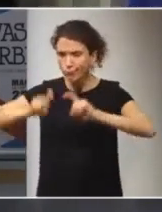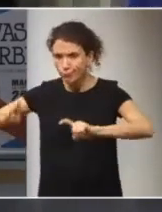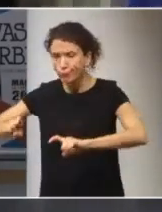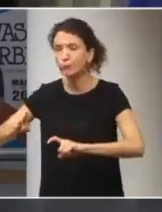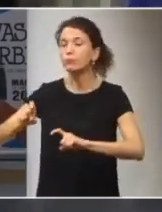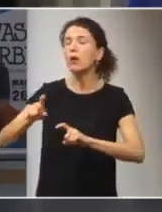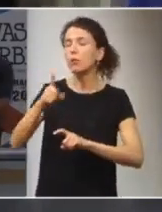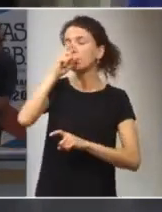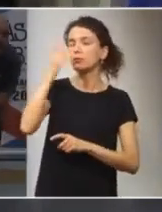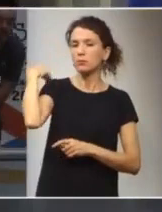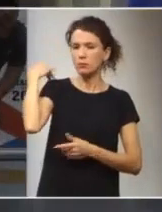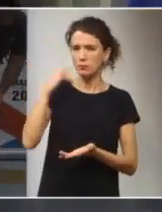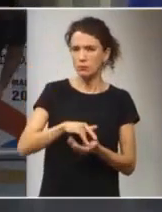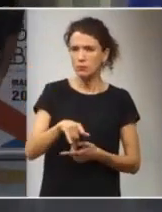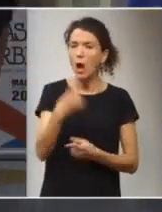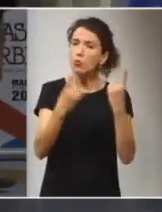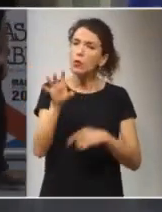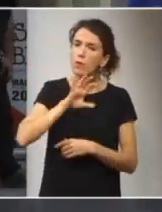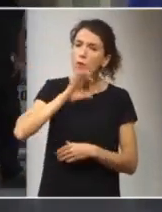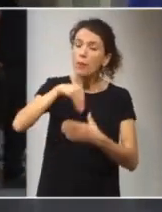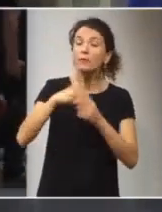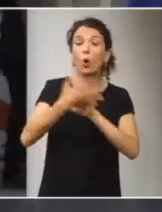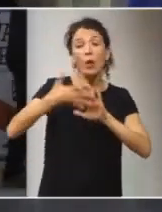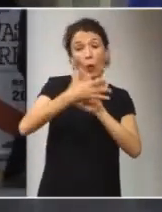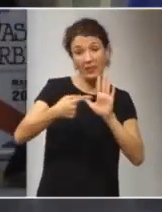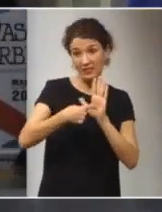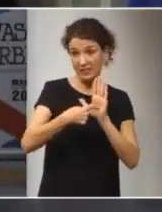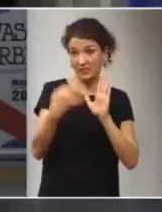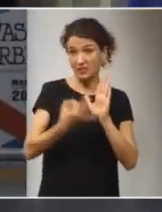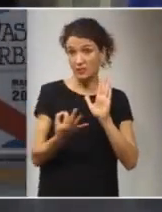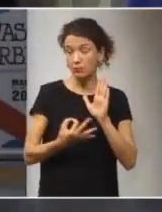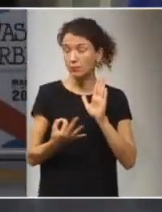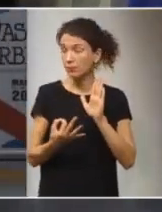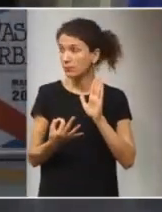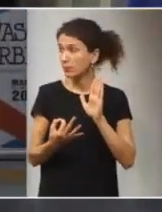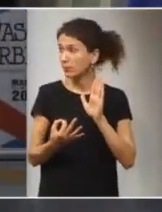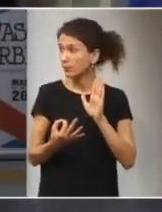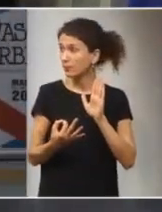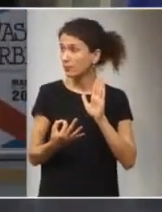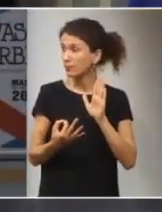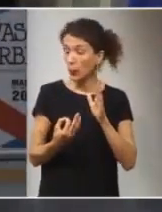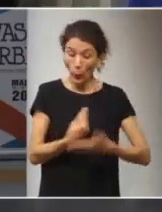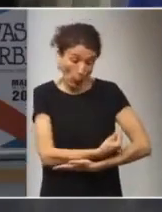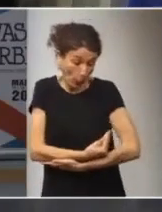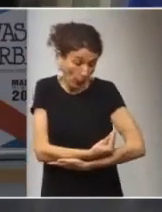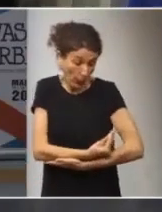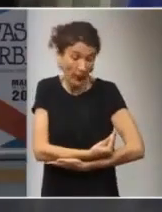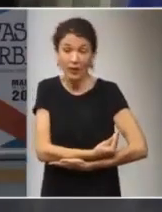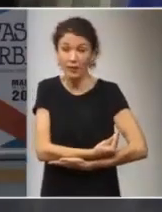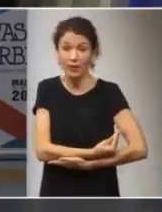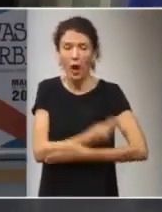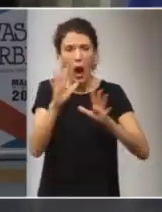recordaba algunas curiosidades de la lengua de signos. Y es que los bebés, los niños pequeños,